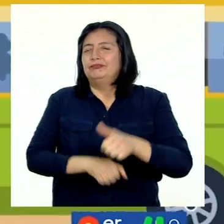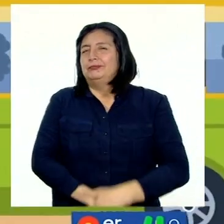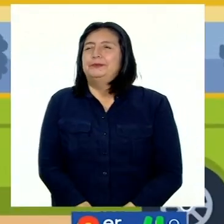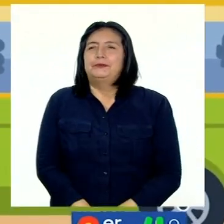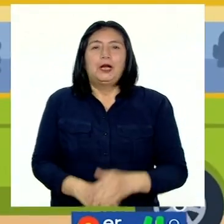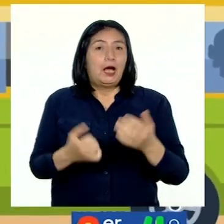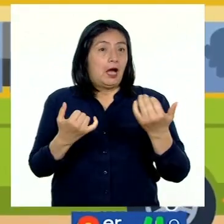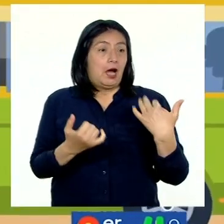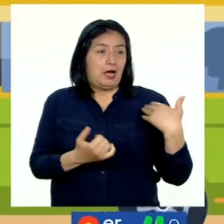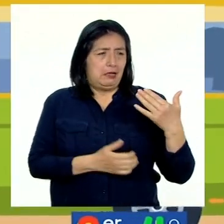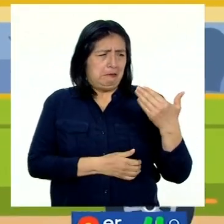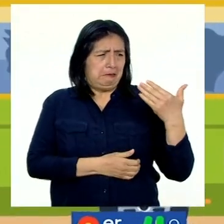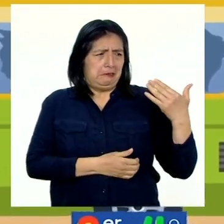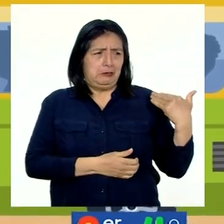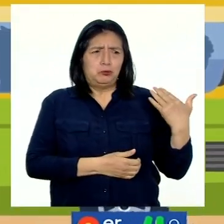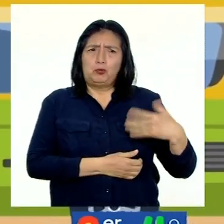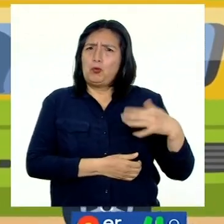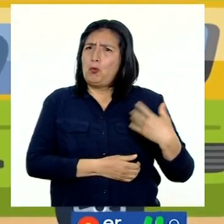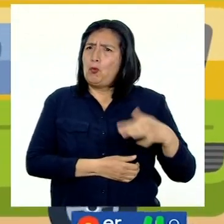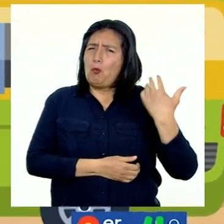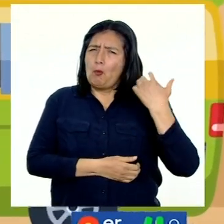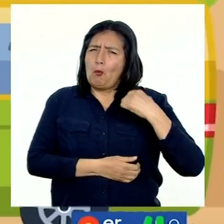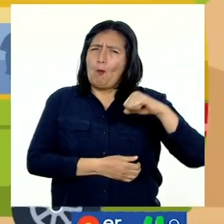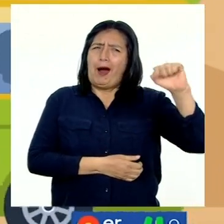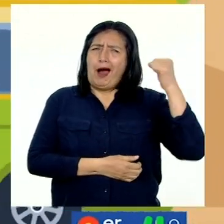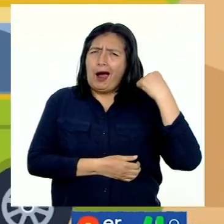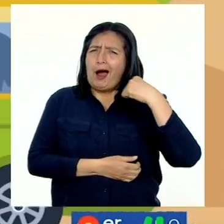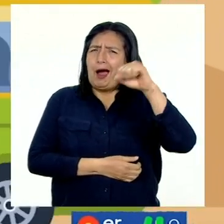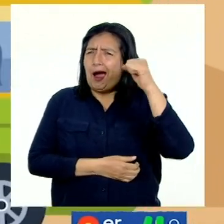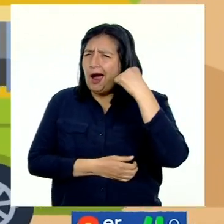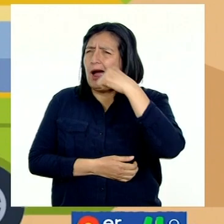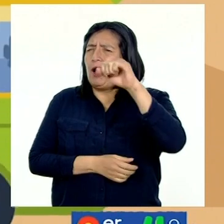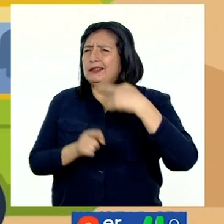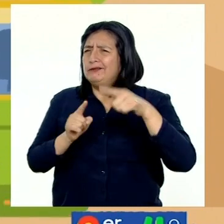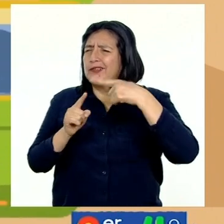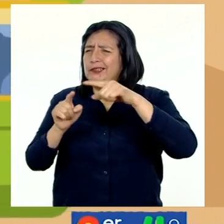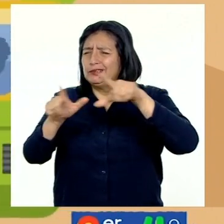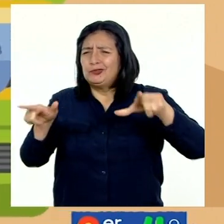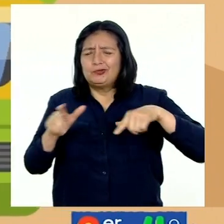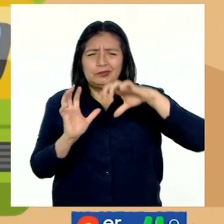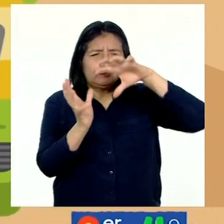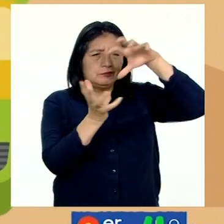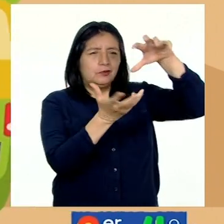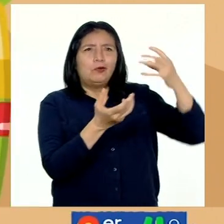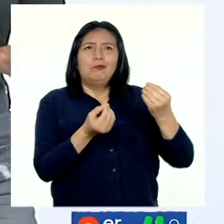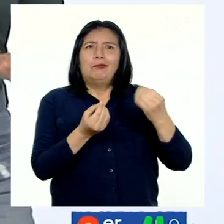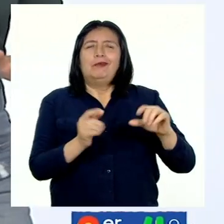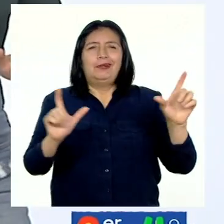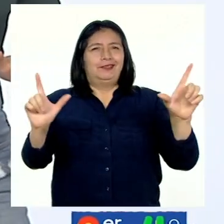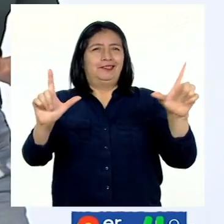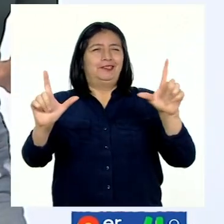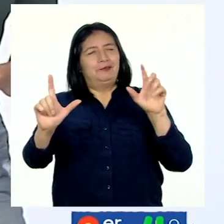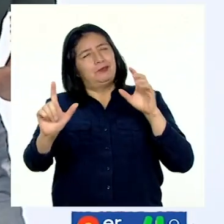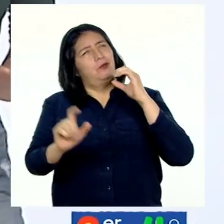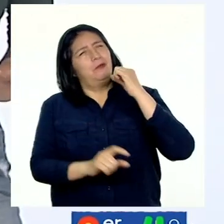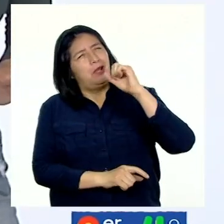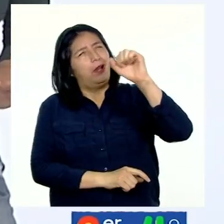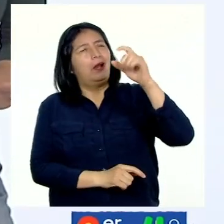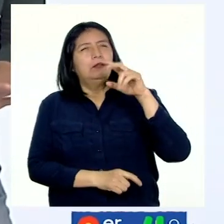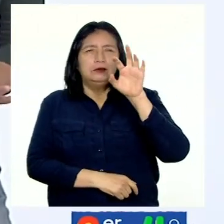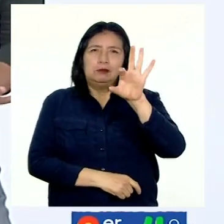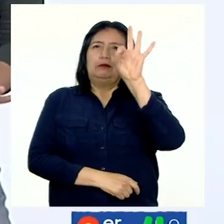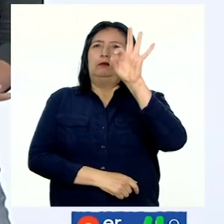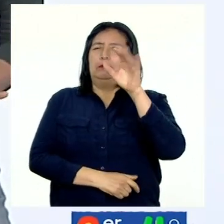En estos días estamos viajando a muchos lugares del mundo a través de nuestras pantallas. Viajando hemos